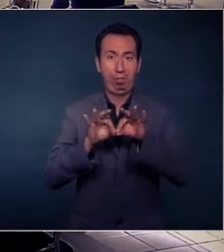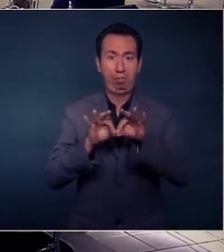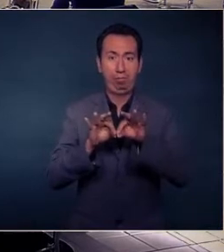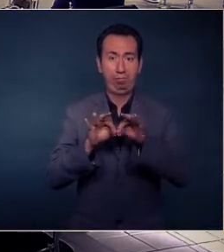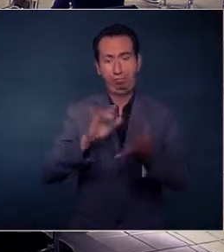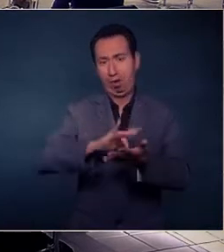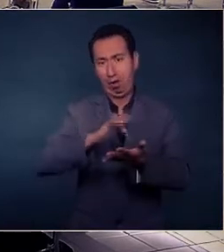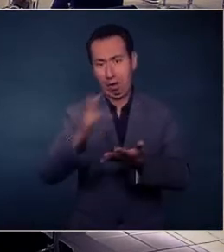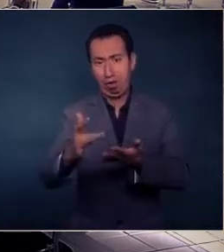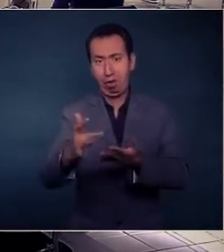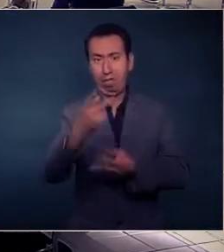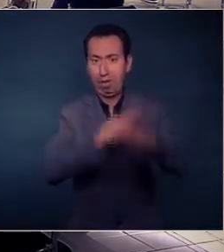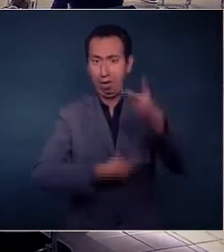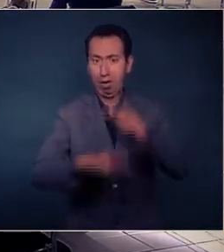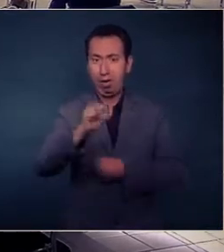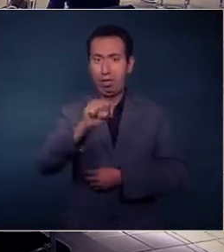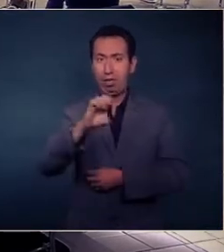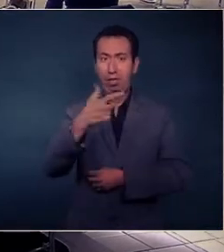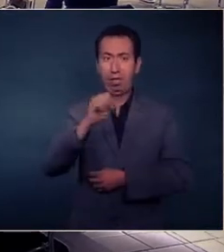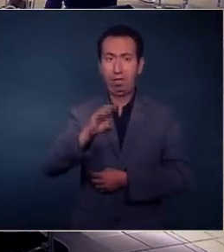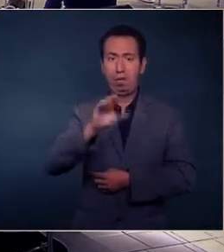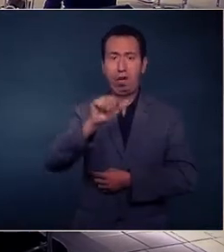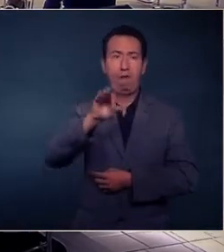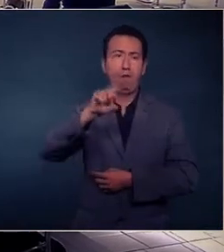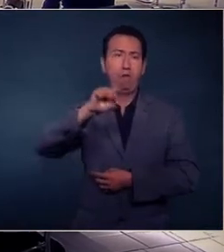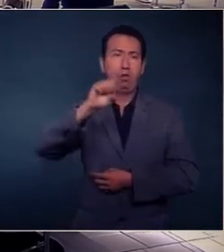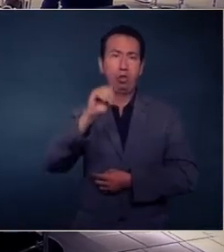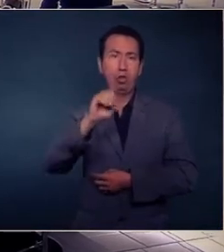de Guanajuato?